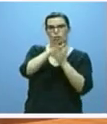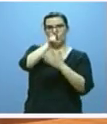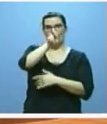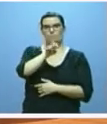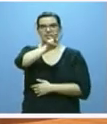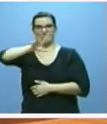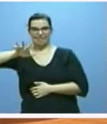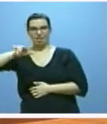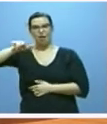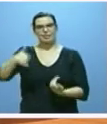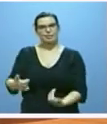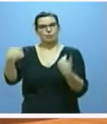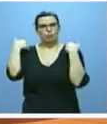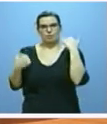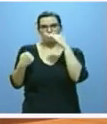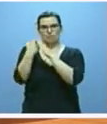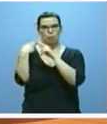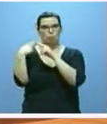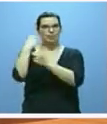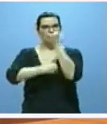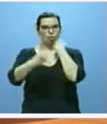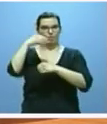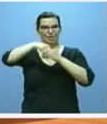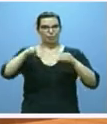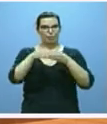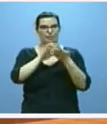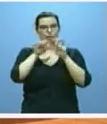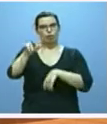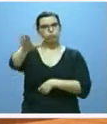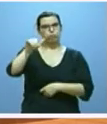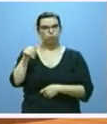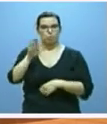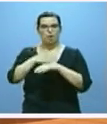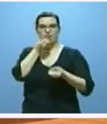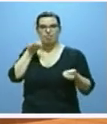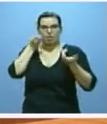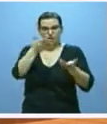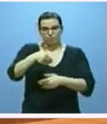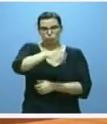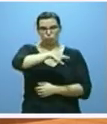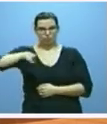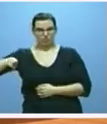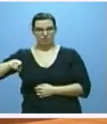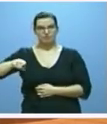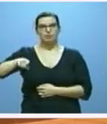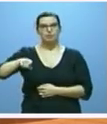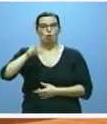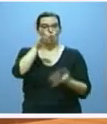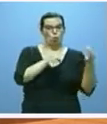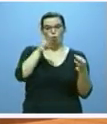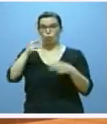responsable de su política económica, quien ha sido citado a declarar en los próximos meses en los dos